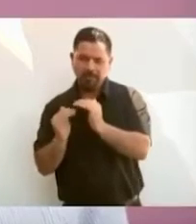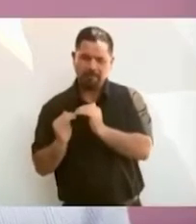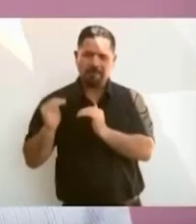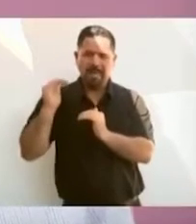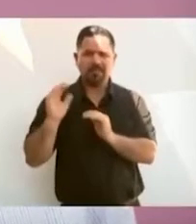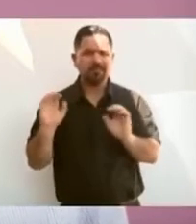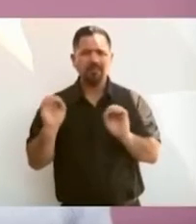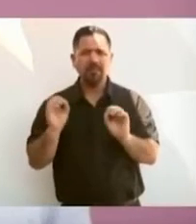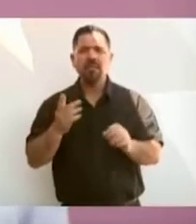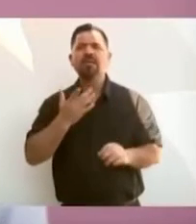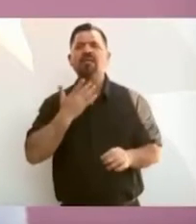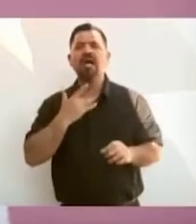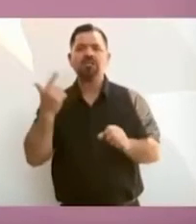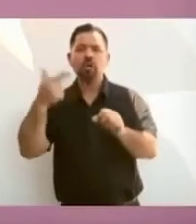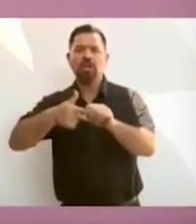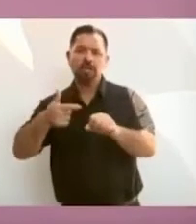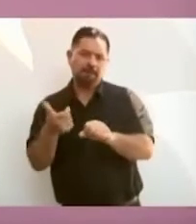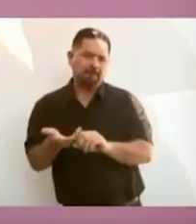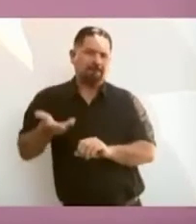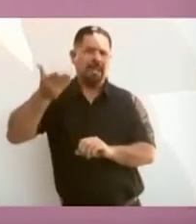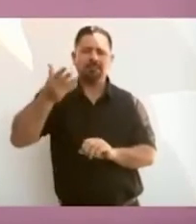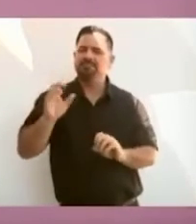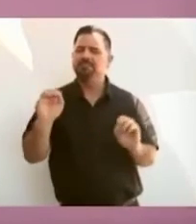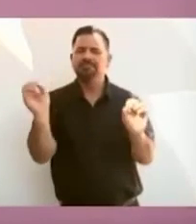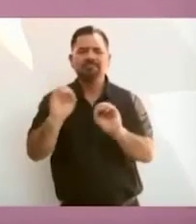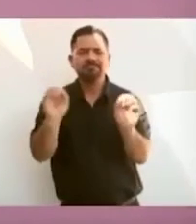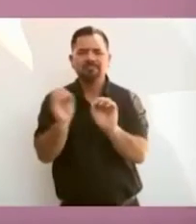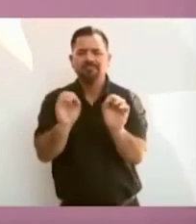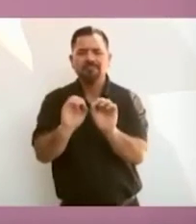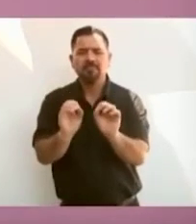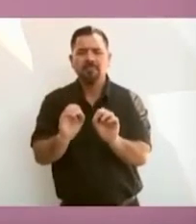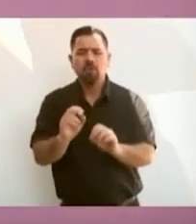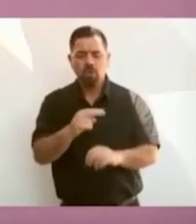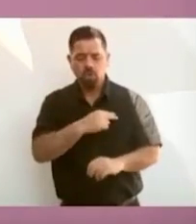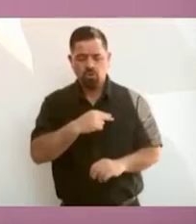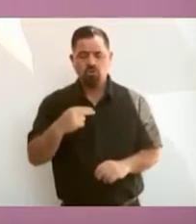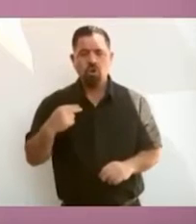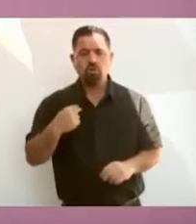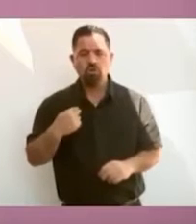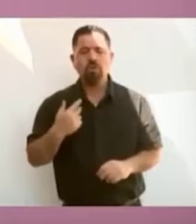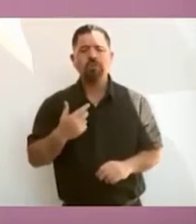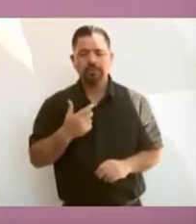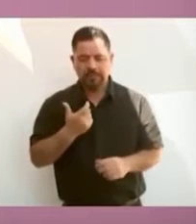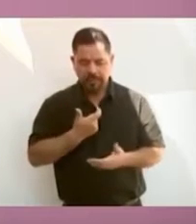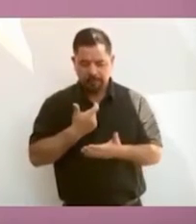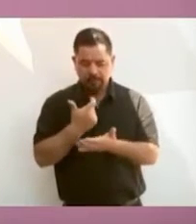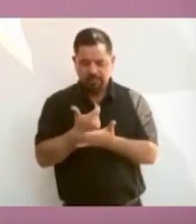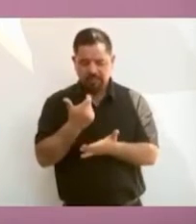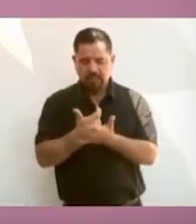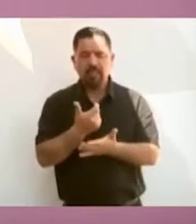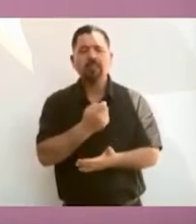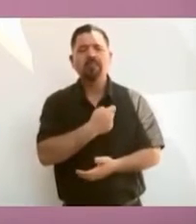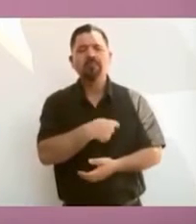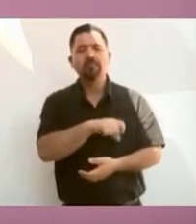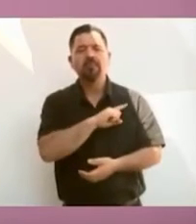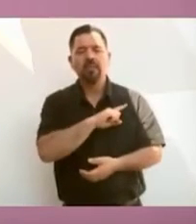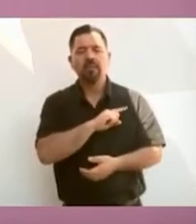sin gasolinazos. Tenemos finanzas públicas sanas, por eso